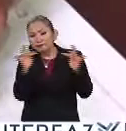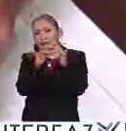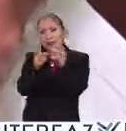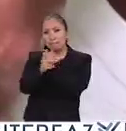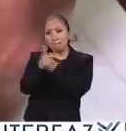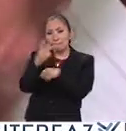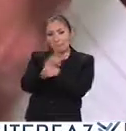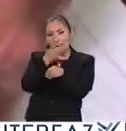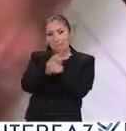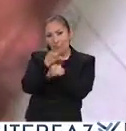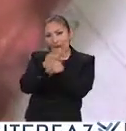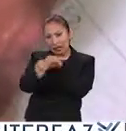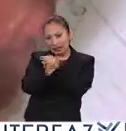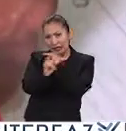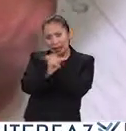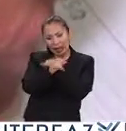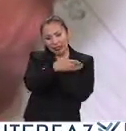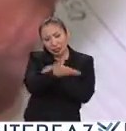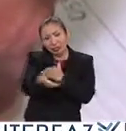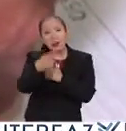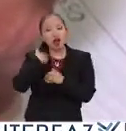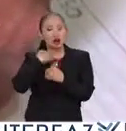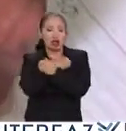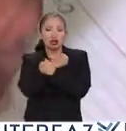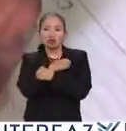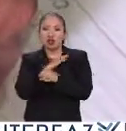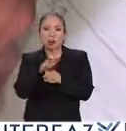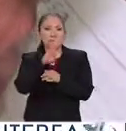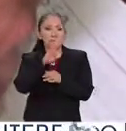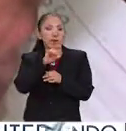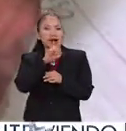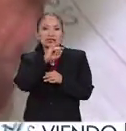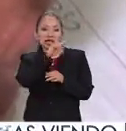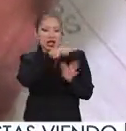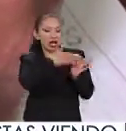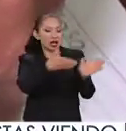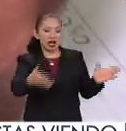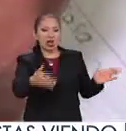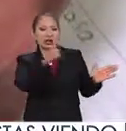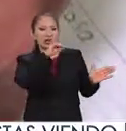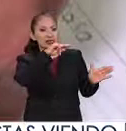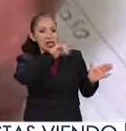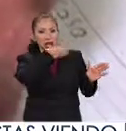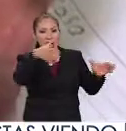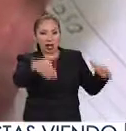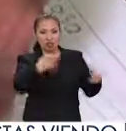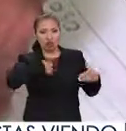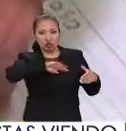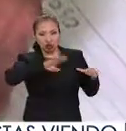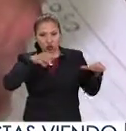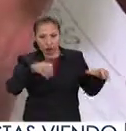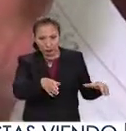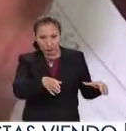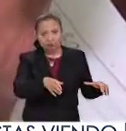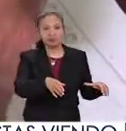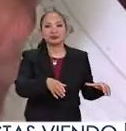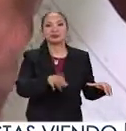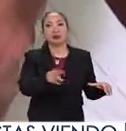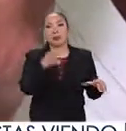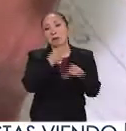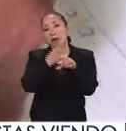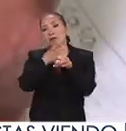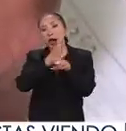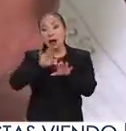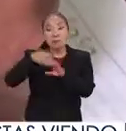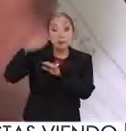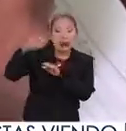preparatoria en línea, pero sí, educación básica es todo ahí, el procedimiento con nosotros, ¿no? Sí, es en preparatoria